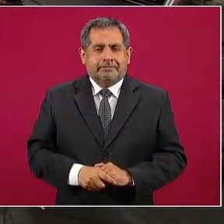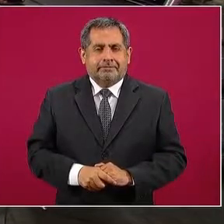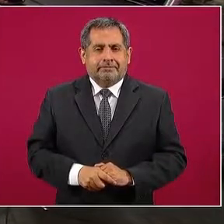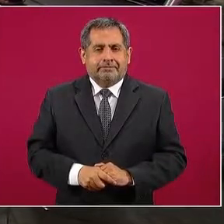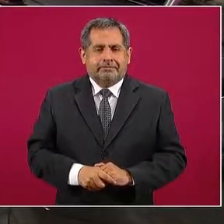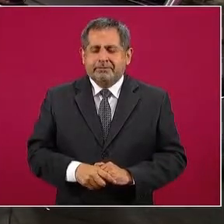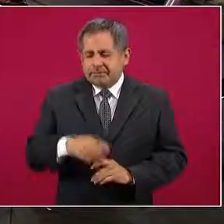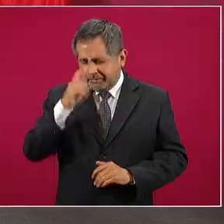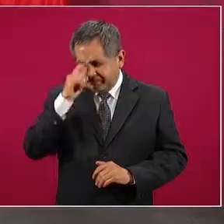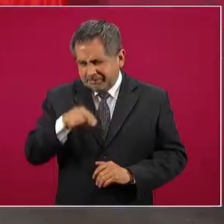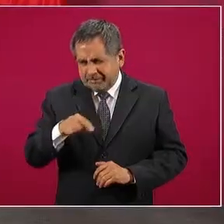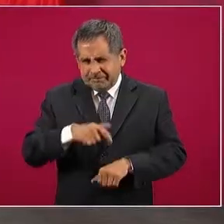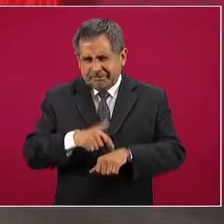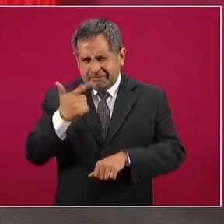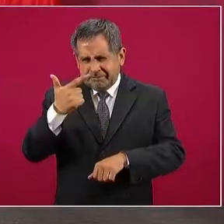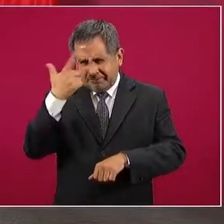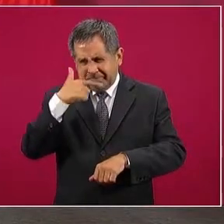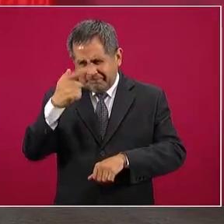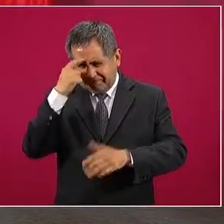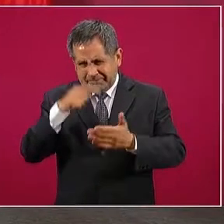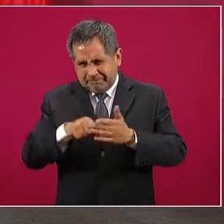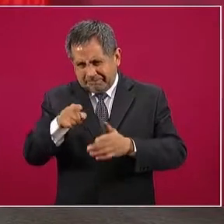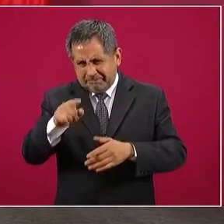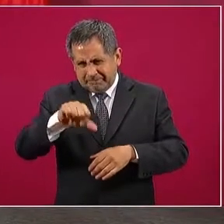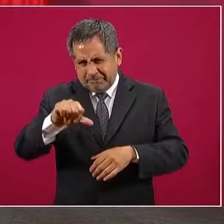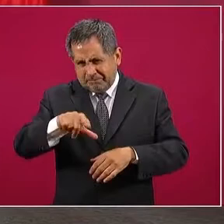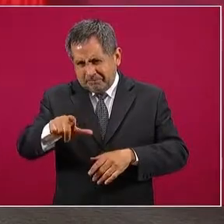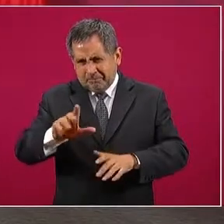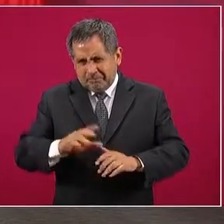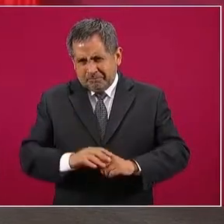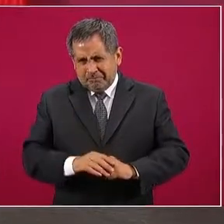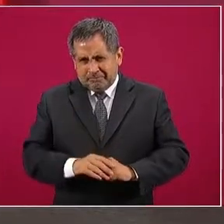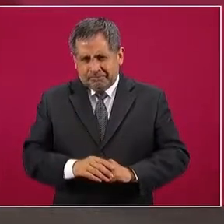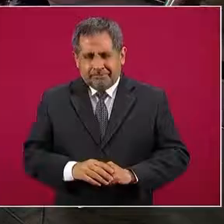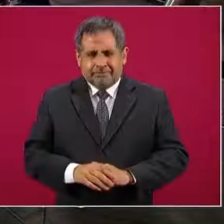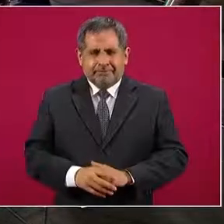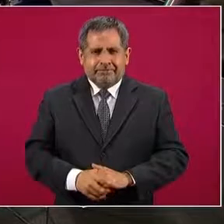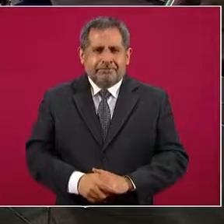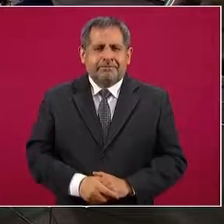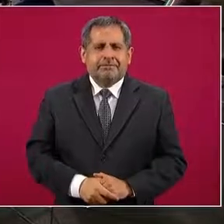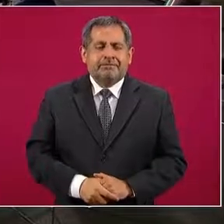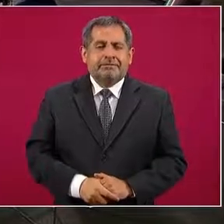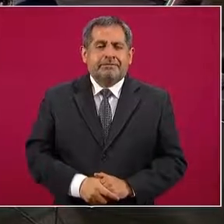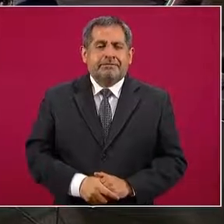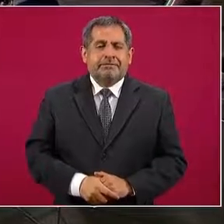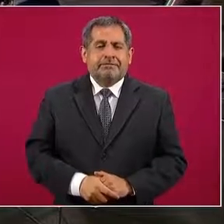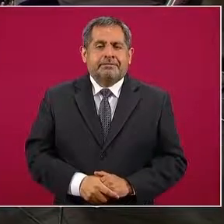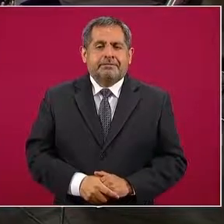Gracias. que es como a las siete de la noche, hoy. Siete. Gracias.